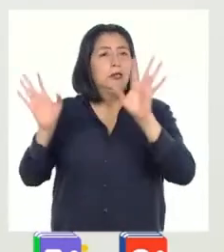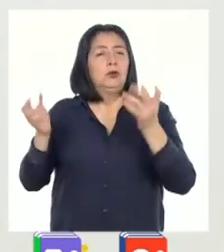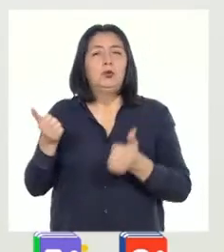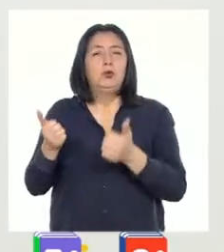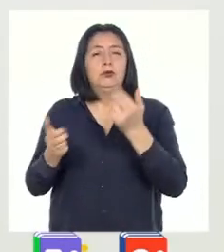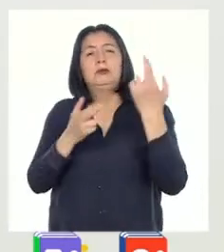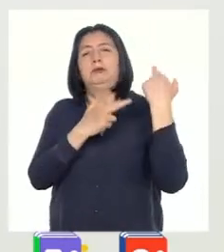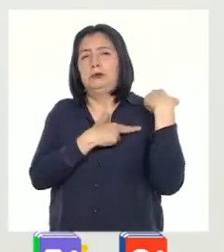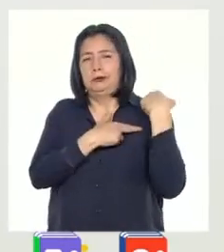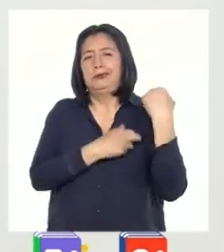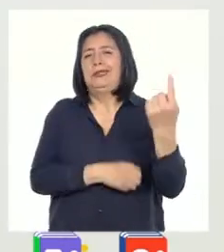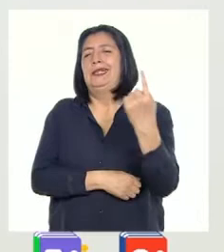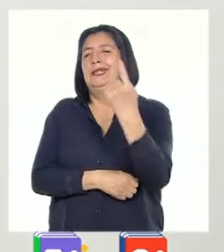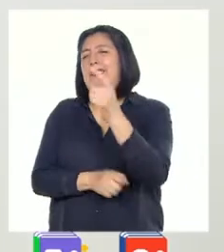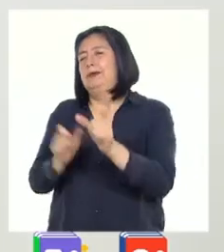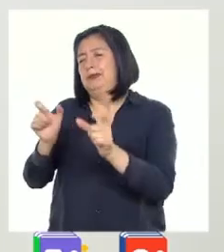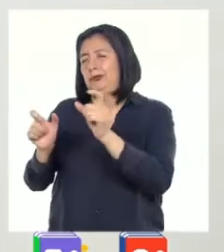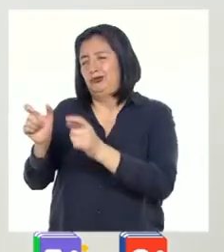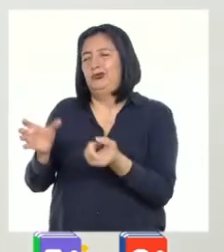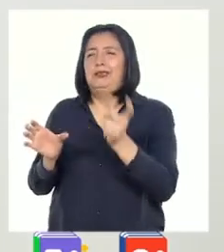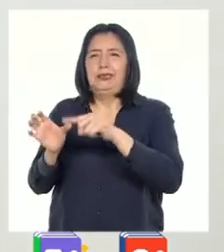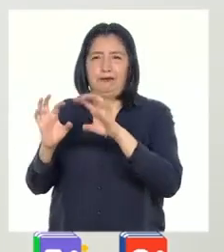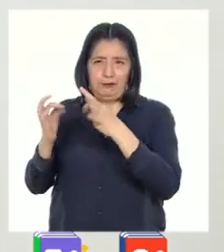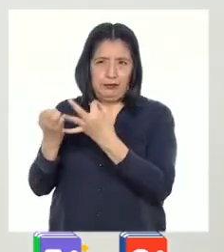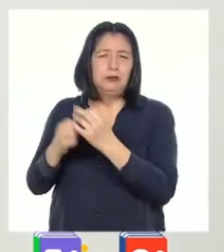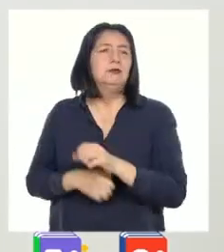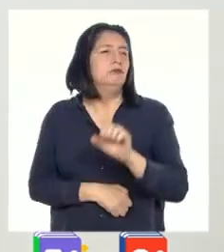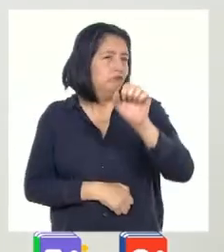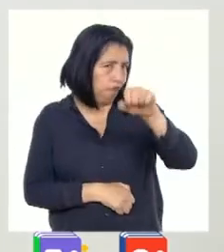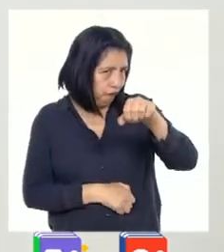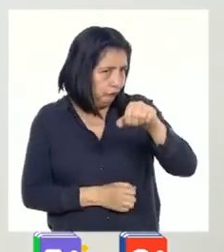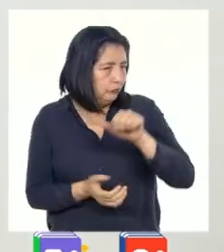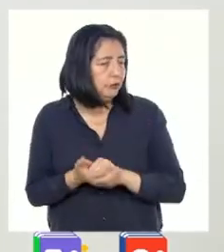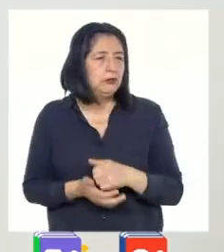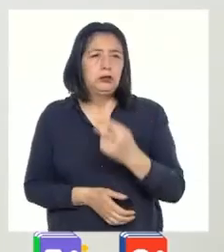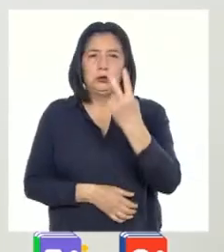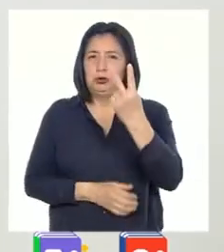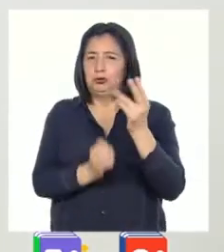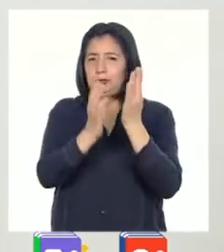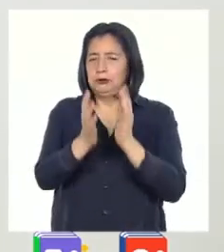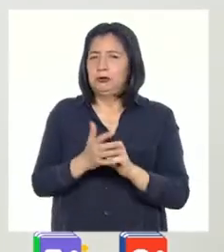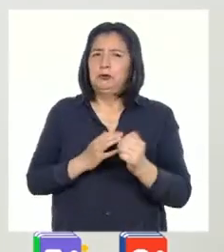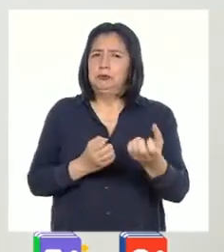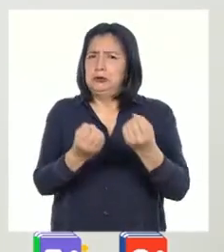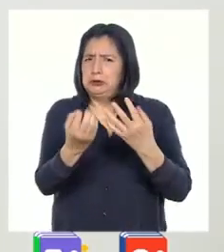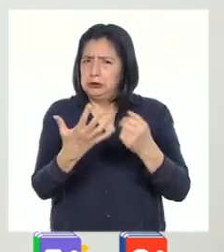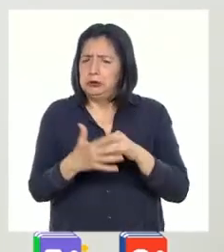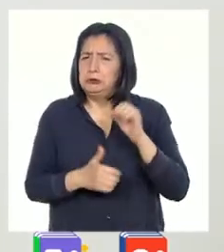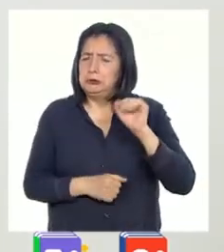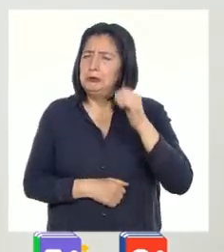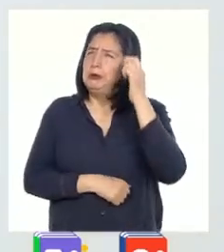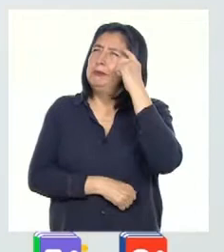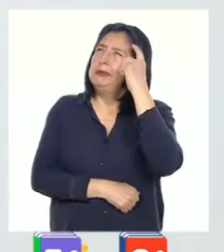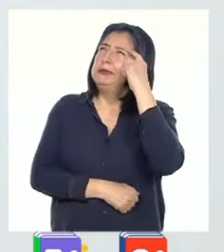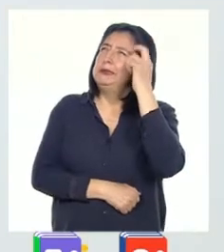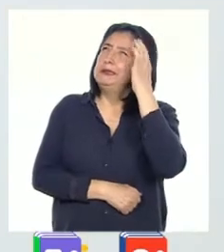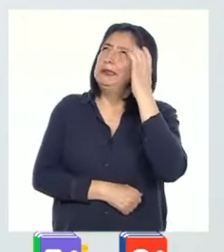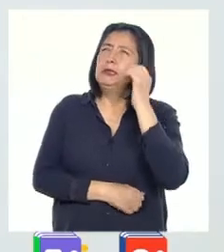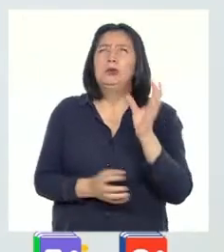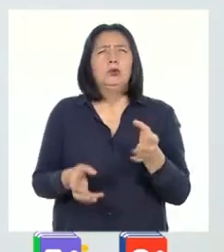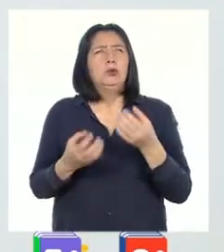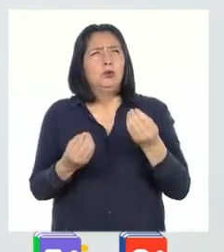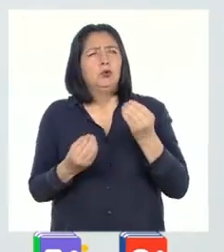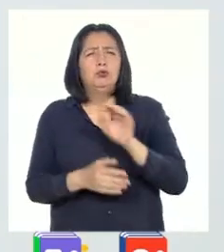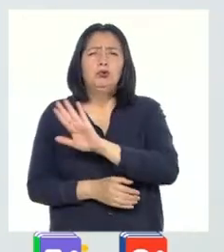son las responsabilidades de cada uno. Así es, Patricia. Dos de mis estudiantes me comentaron que habían reflexionado sobre